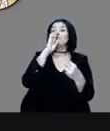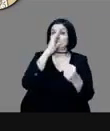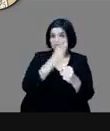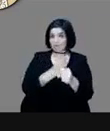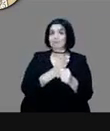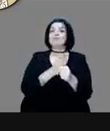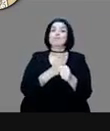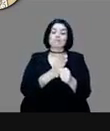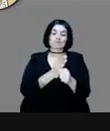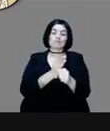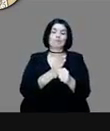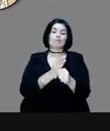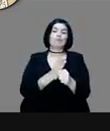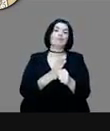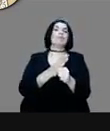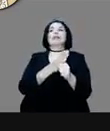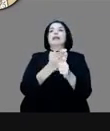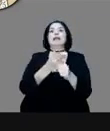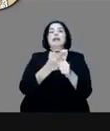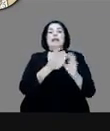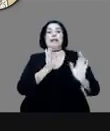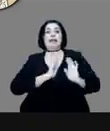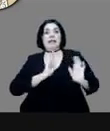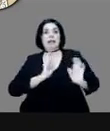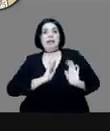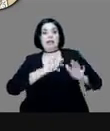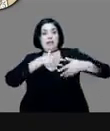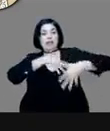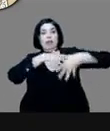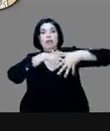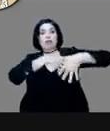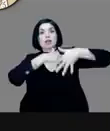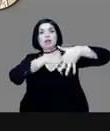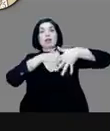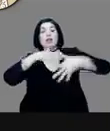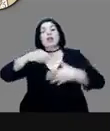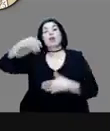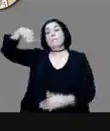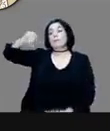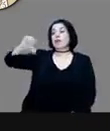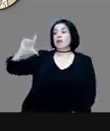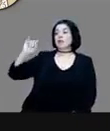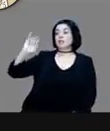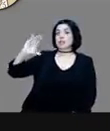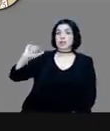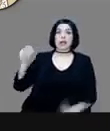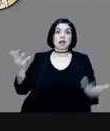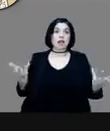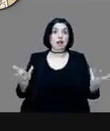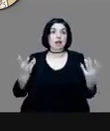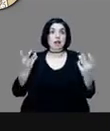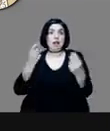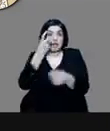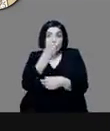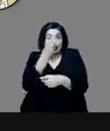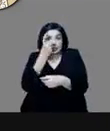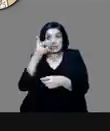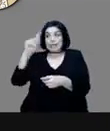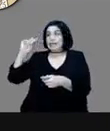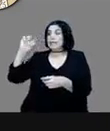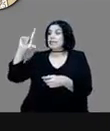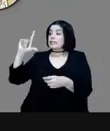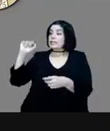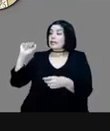ejércitos mexicas. Entonces, revestía, por lo tanto, ese aspecto, ese